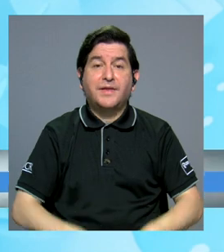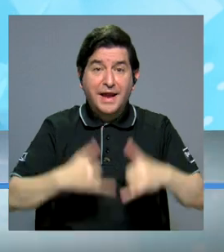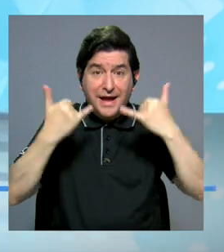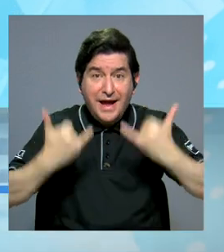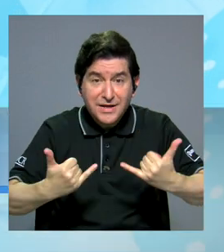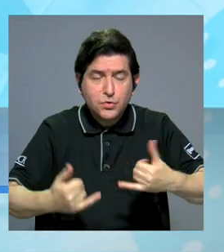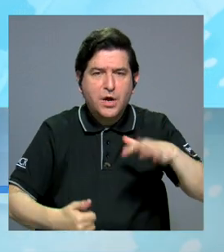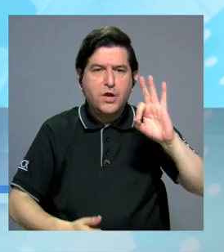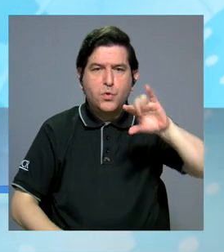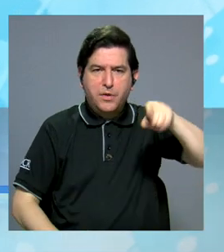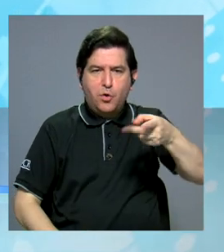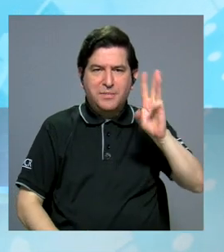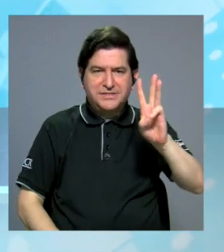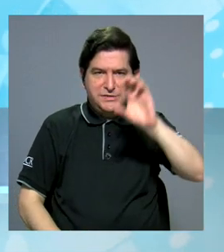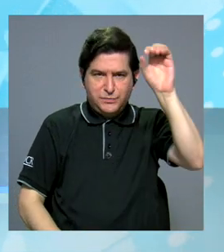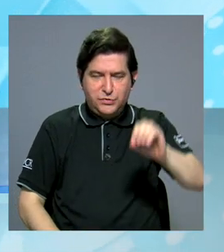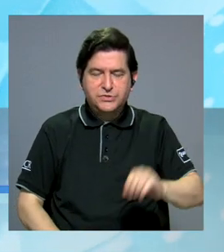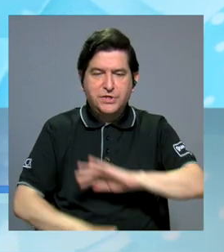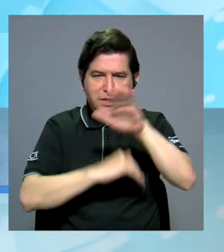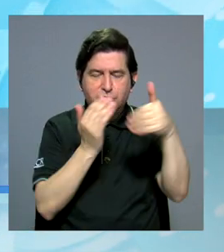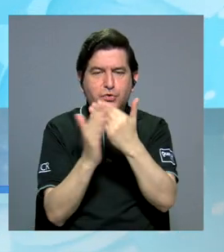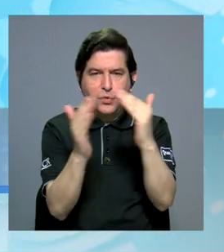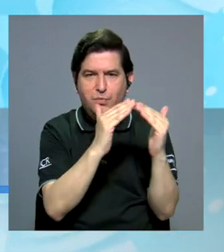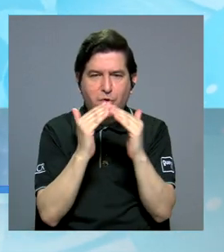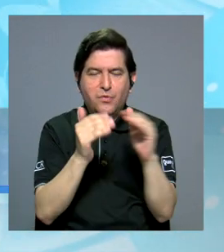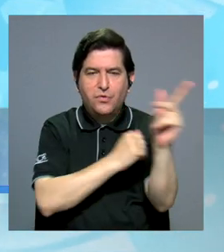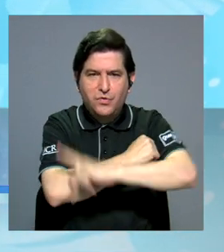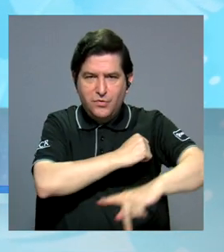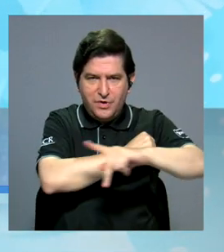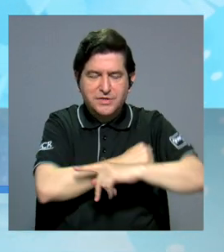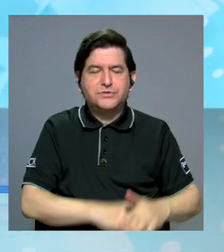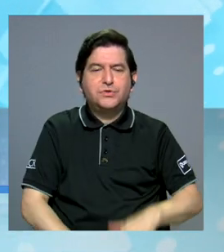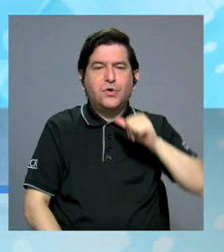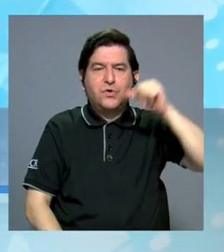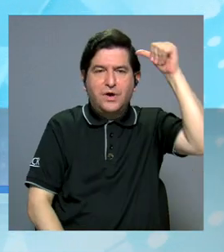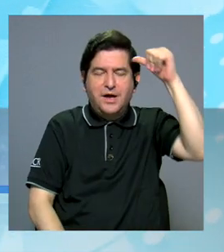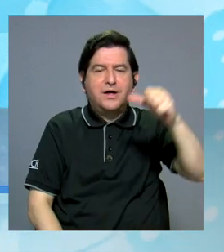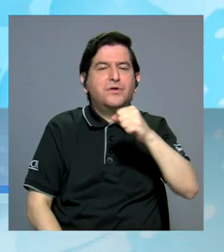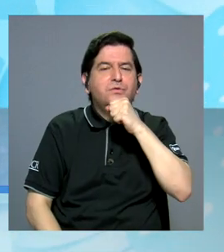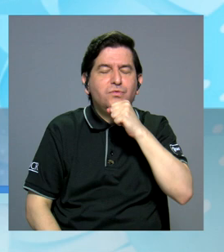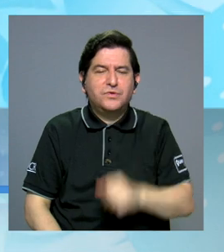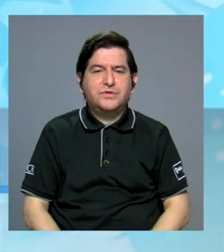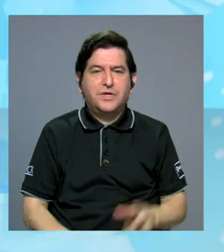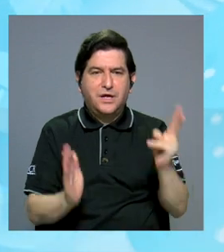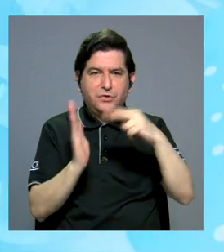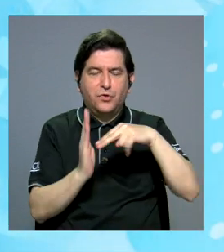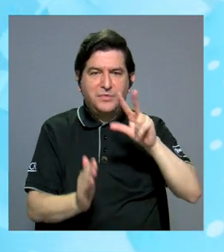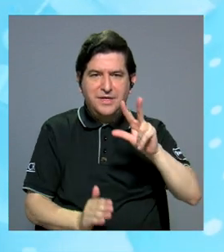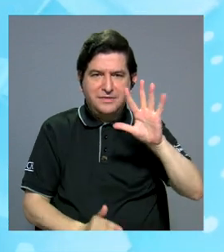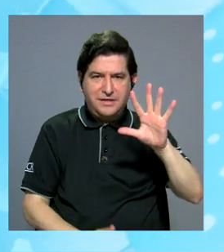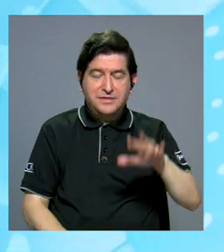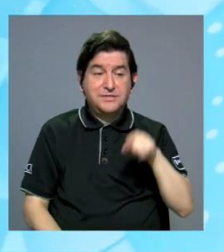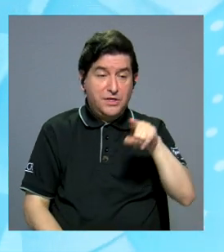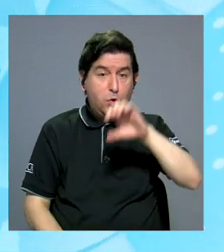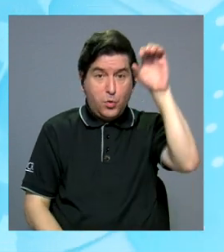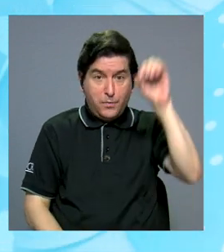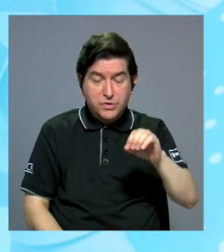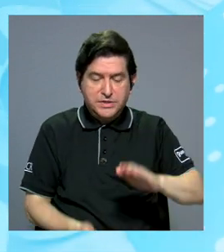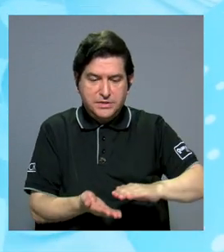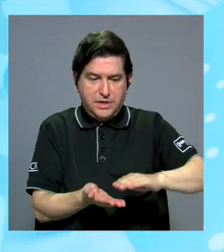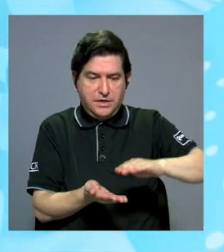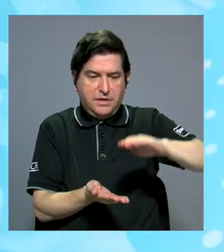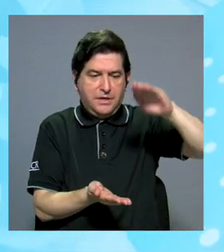Actualmente, el 9,6% del total de la población del país es adulta mayor. En el 2035, ese porcentaje